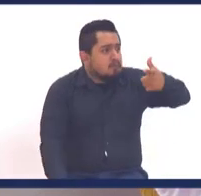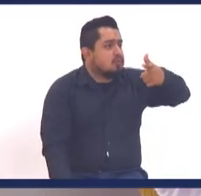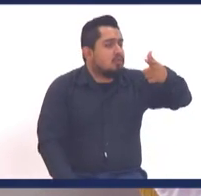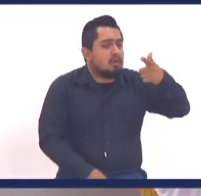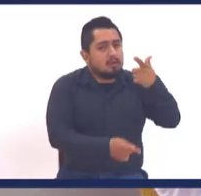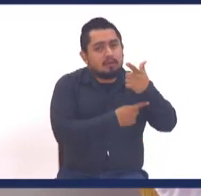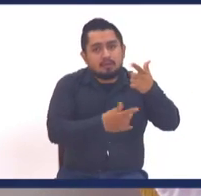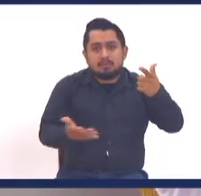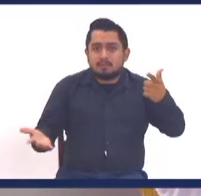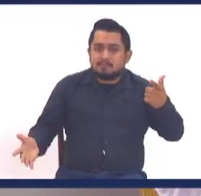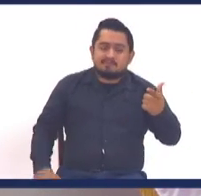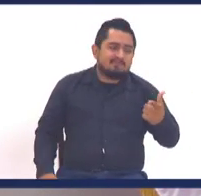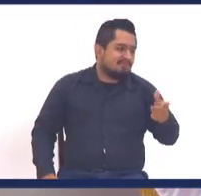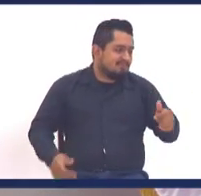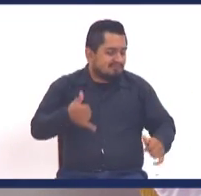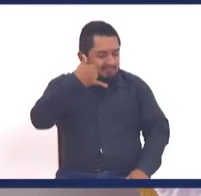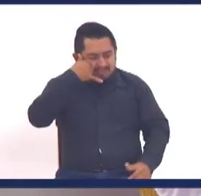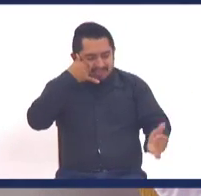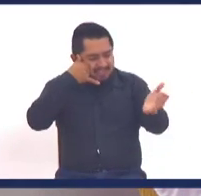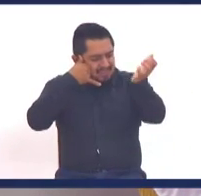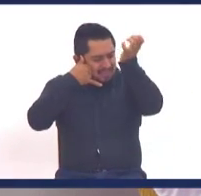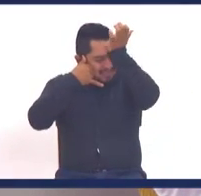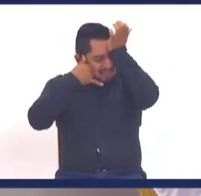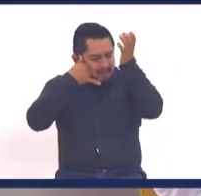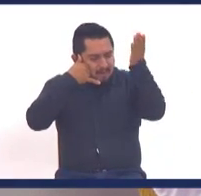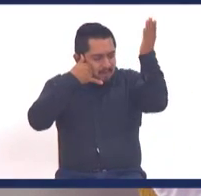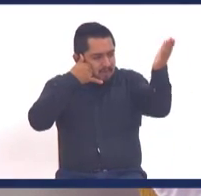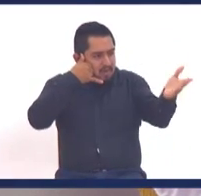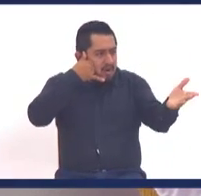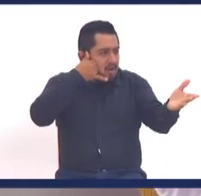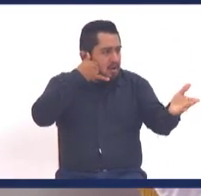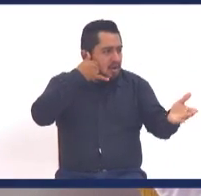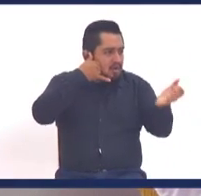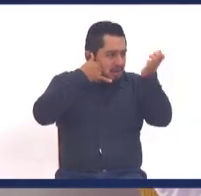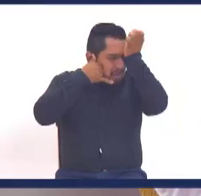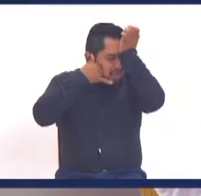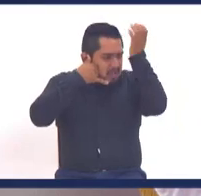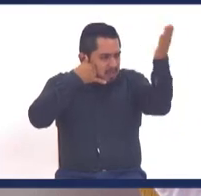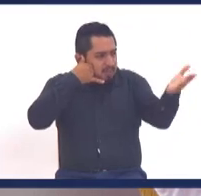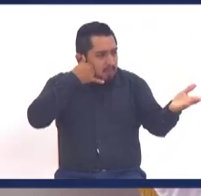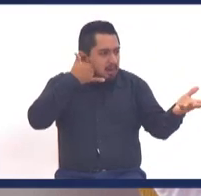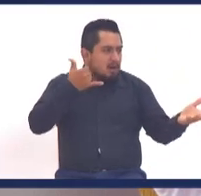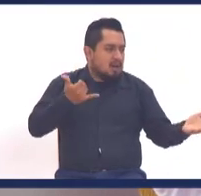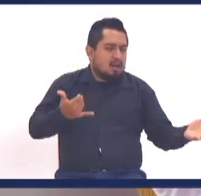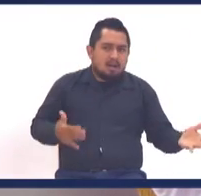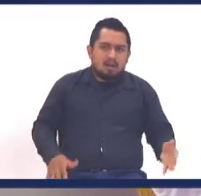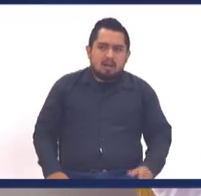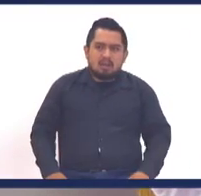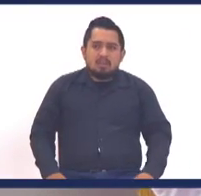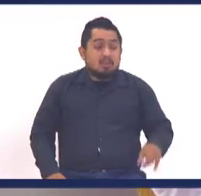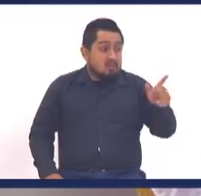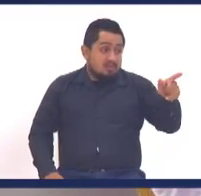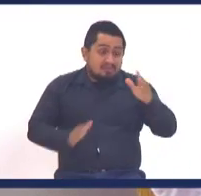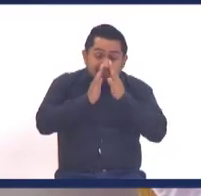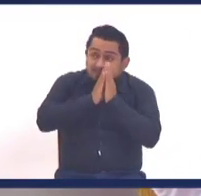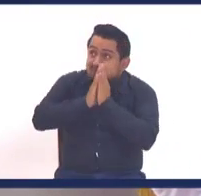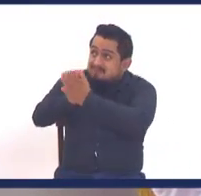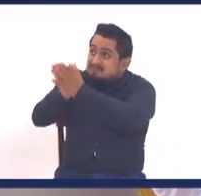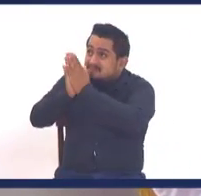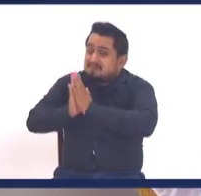desenfundé el arma. Ay, le dije yo legalmente te estás frito. Pedile al Señor